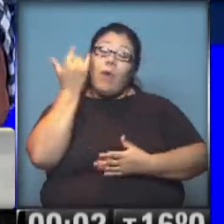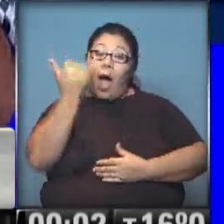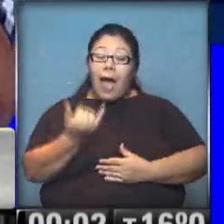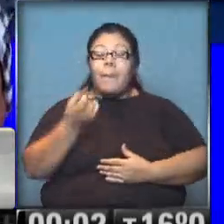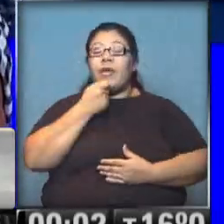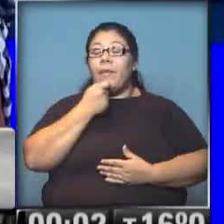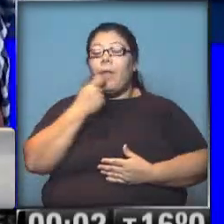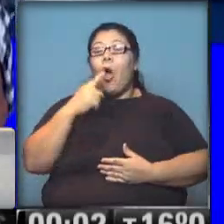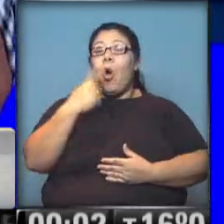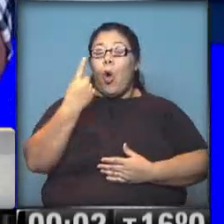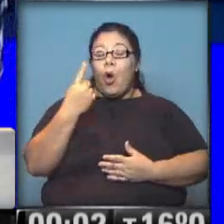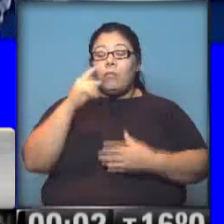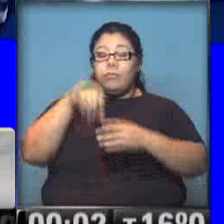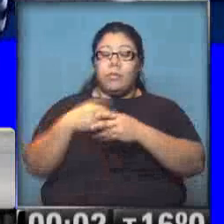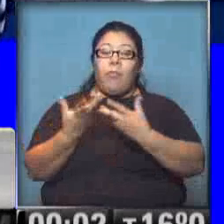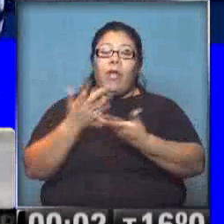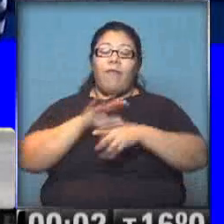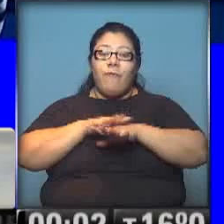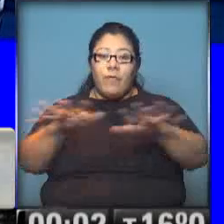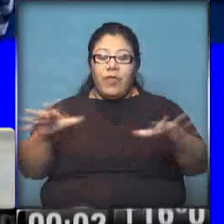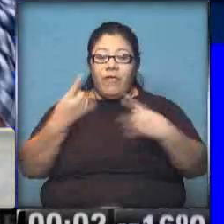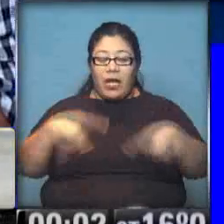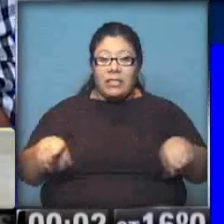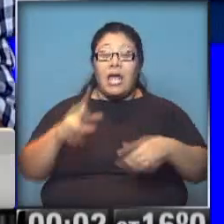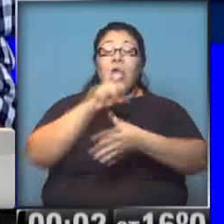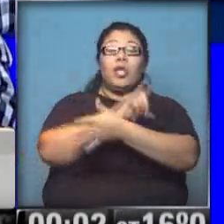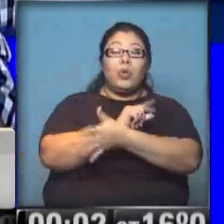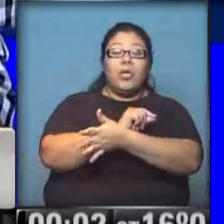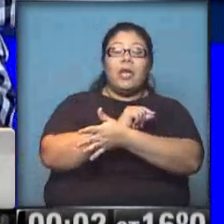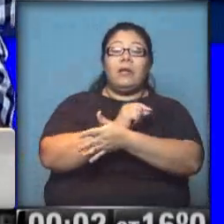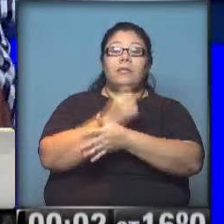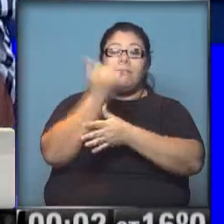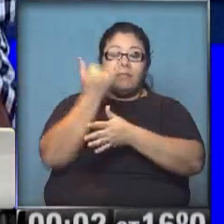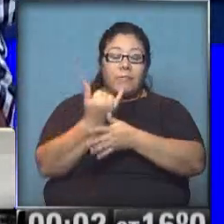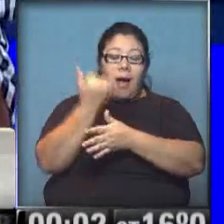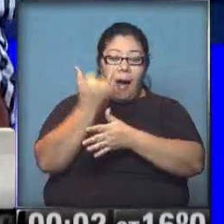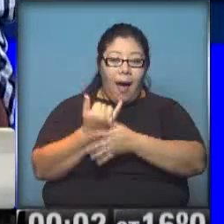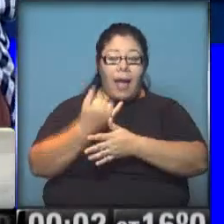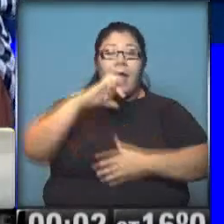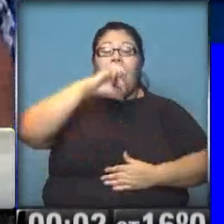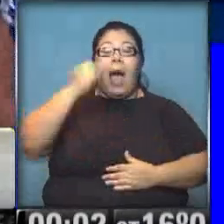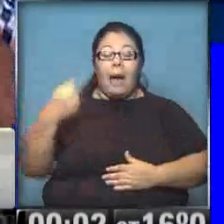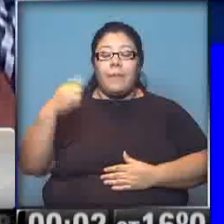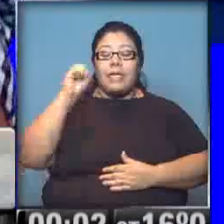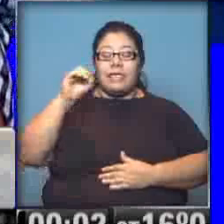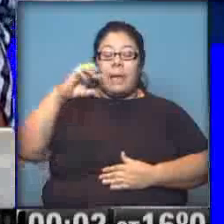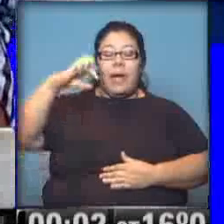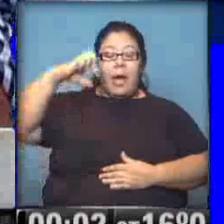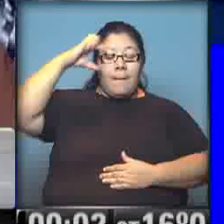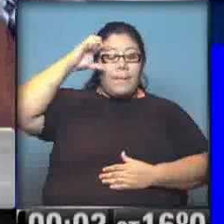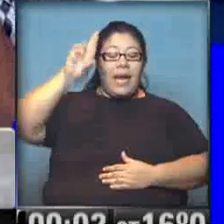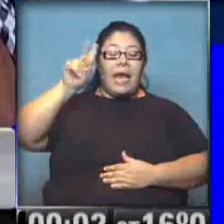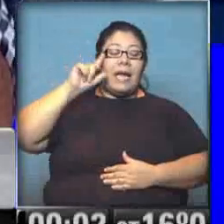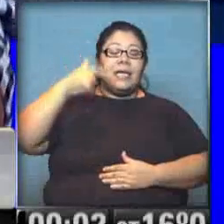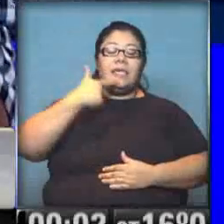éxito, bueno, hubo algunas polémicas, pero rápidamente Twitter lanzó su propia versión de esta aplicación, que se llama Periscope, solamente para